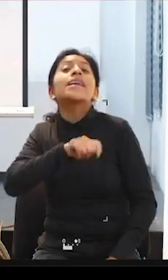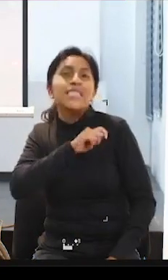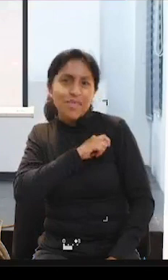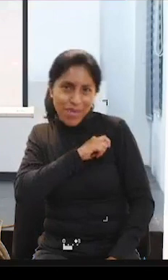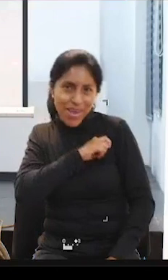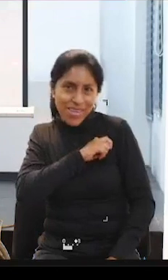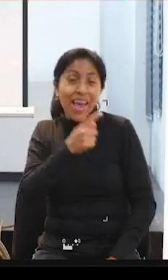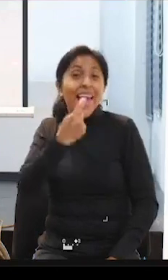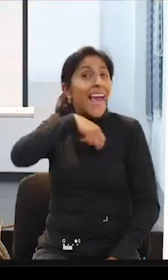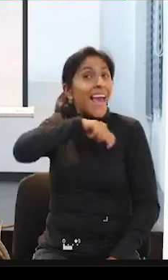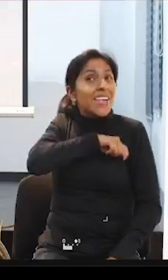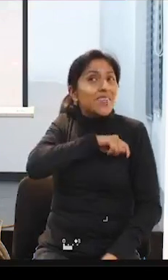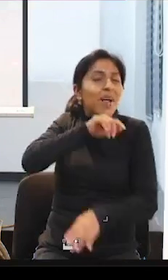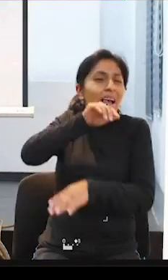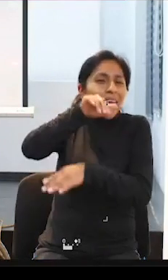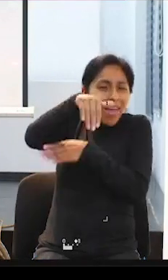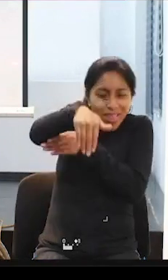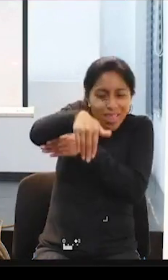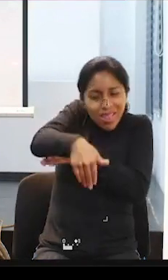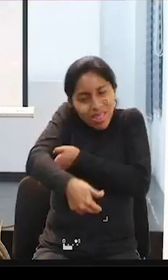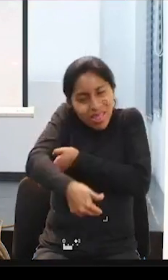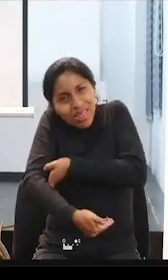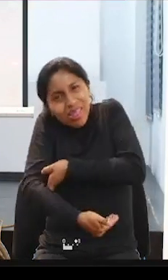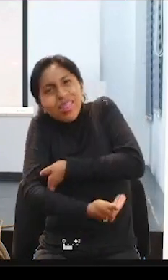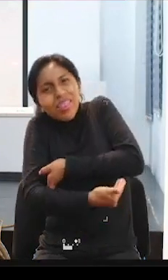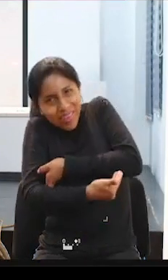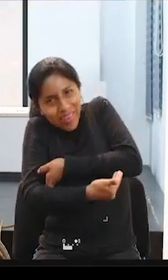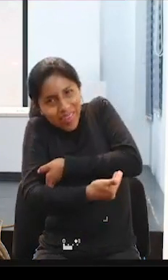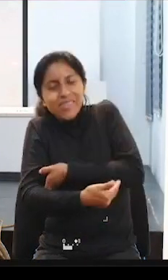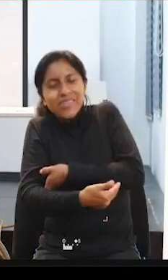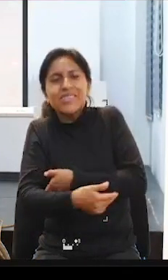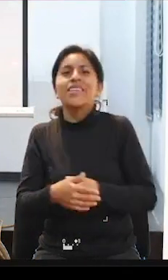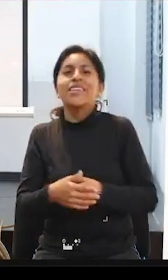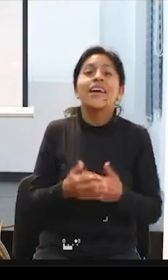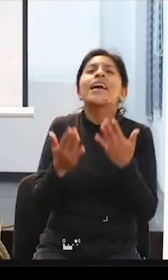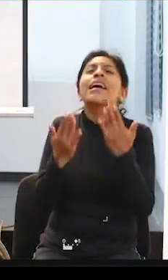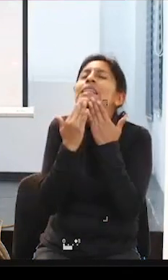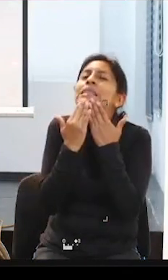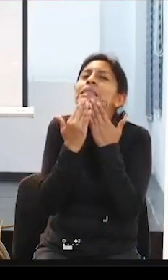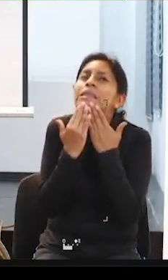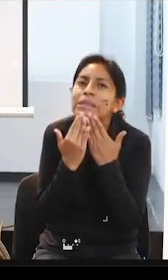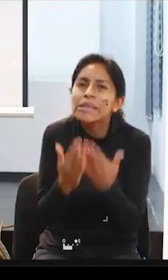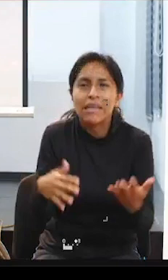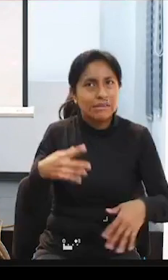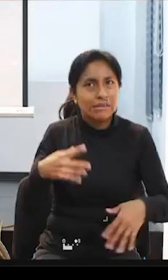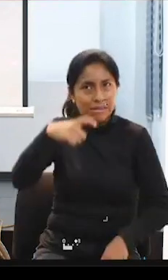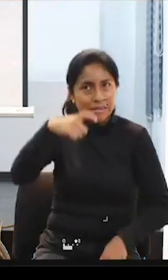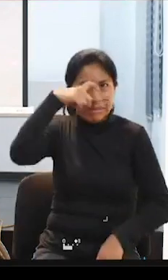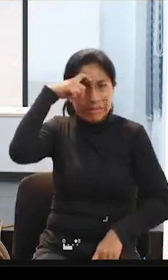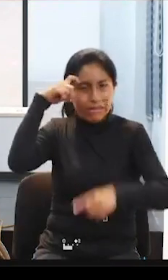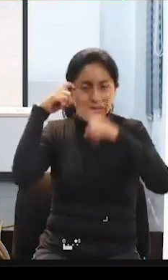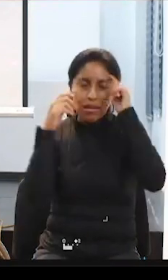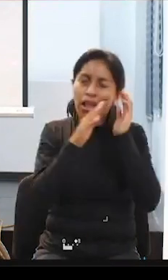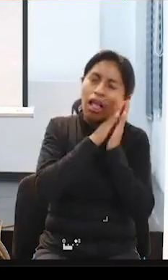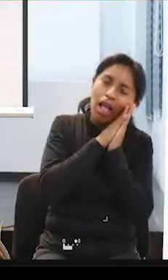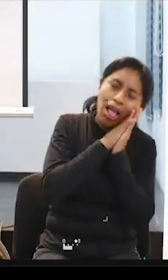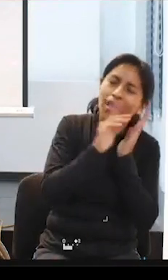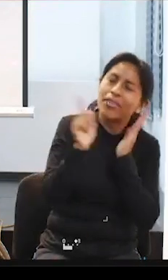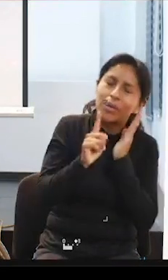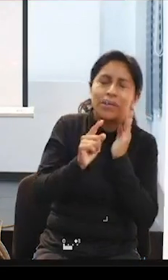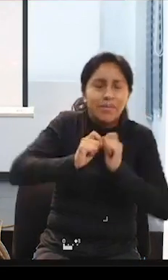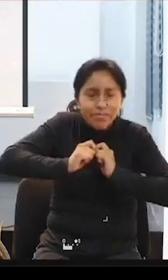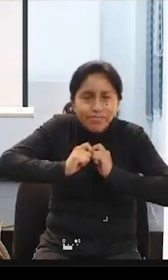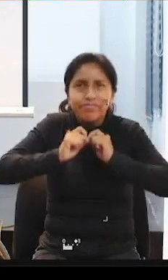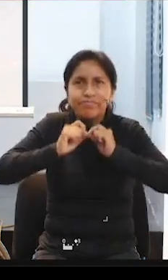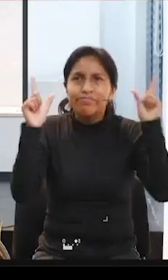la medianoche y realmente agradecemos esta apertura de sacrificar un poco las horas de sueño por poder